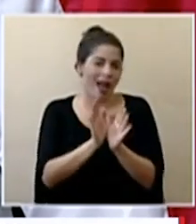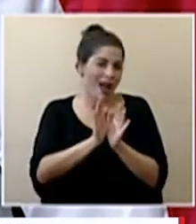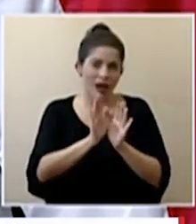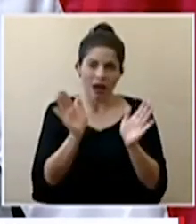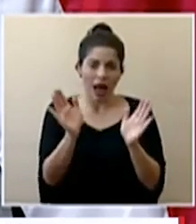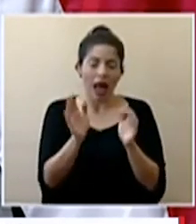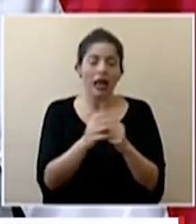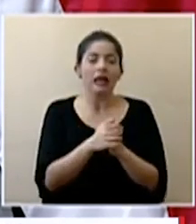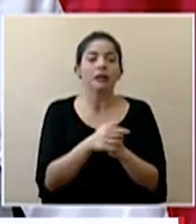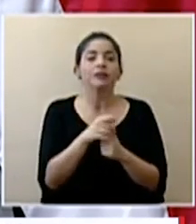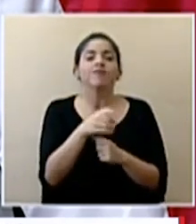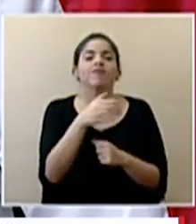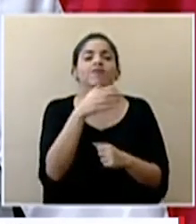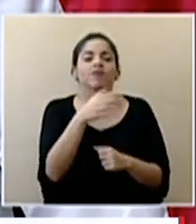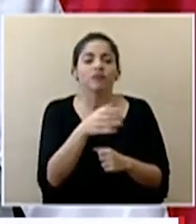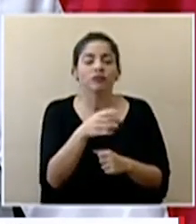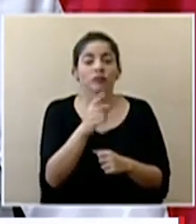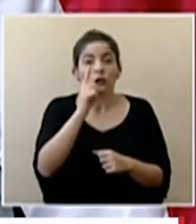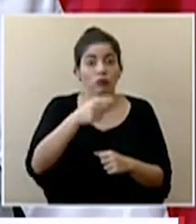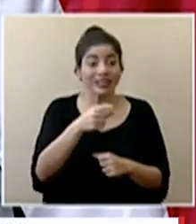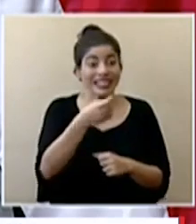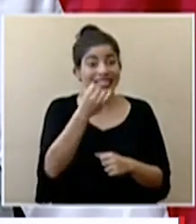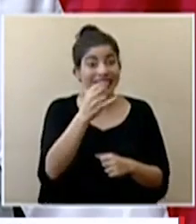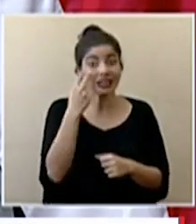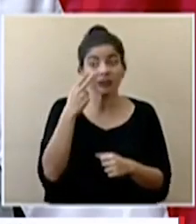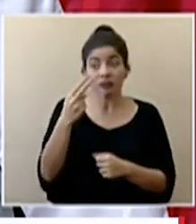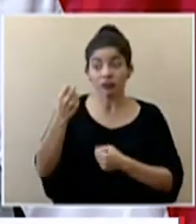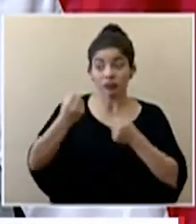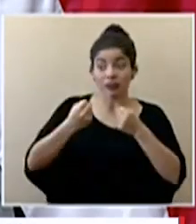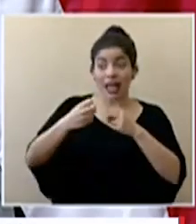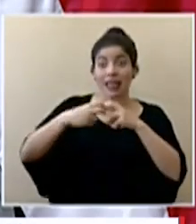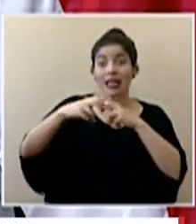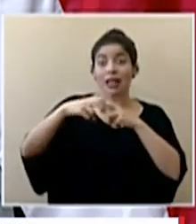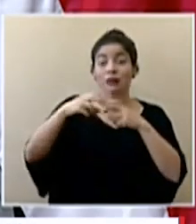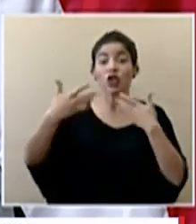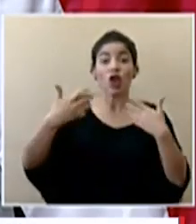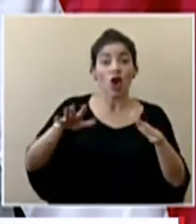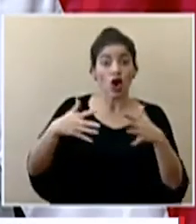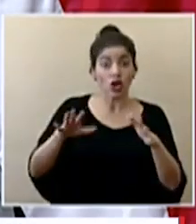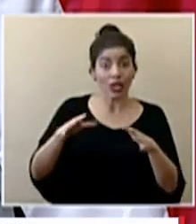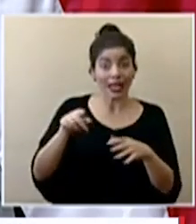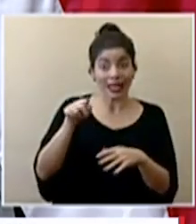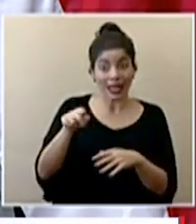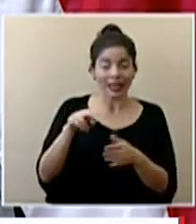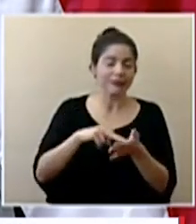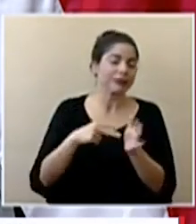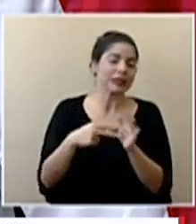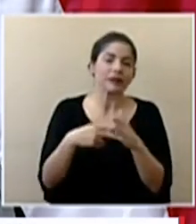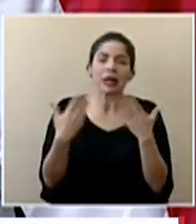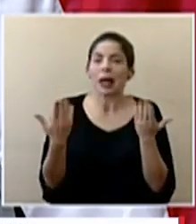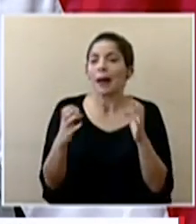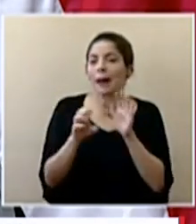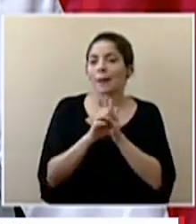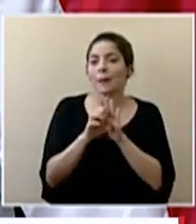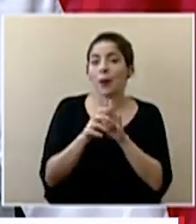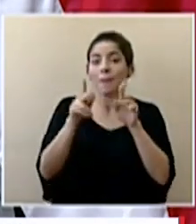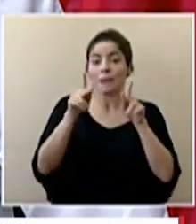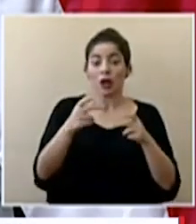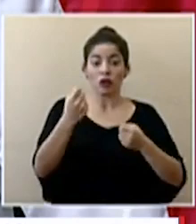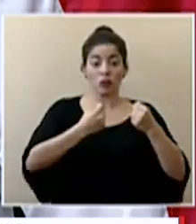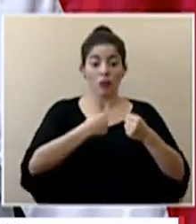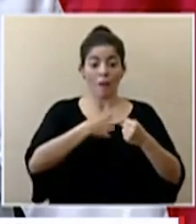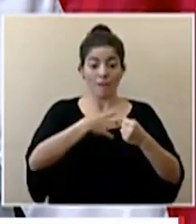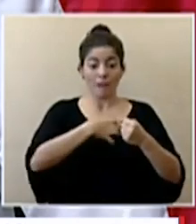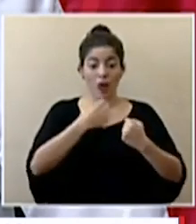es indudablemente que si van en un vehículo de transporte particular es decir la persona conduce su